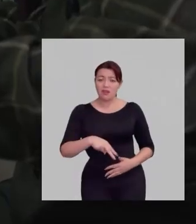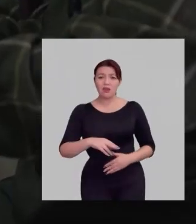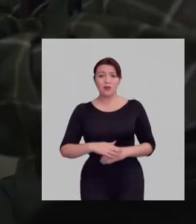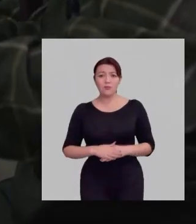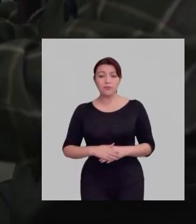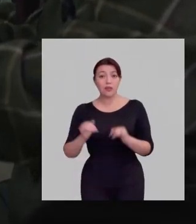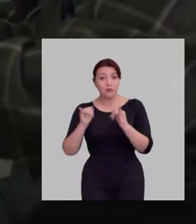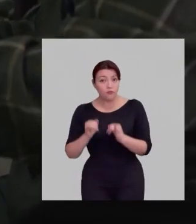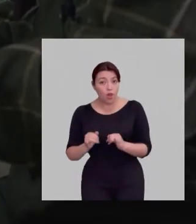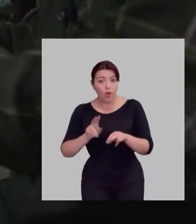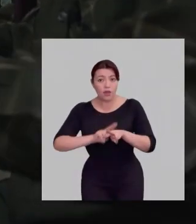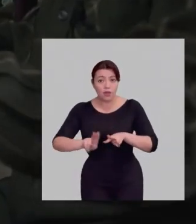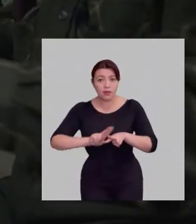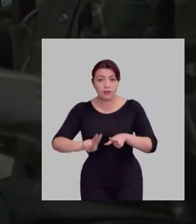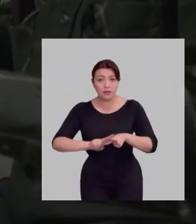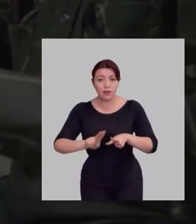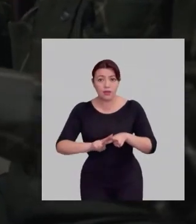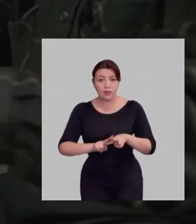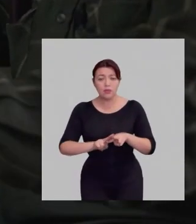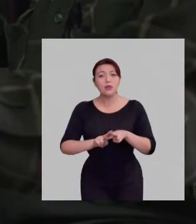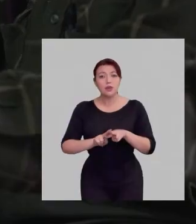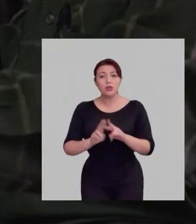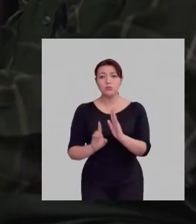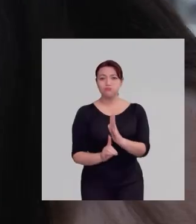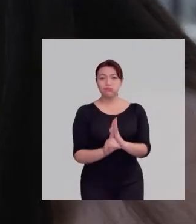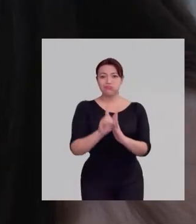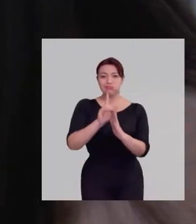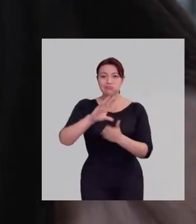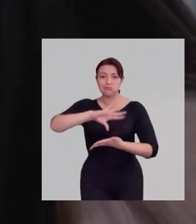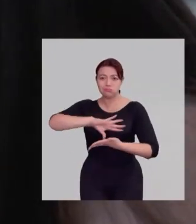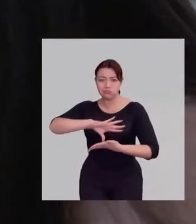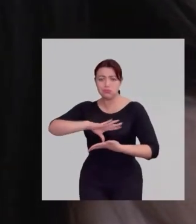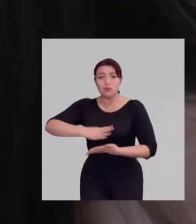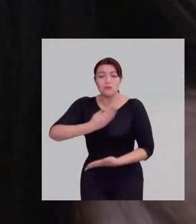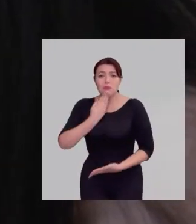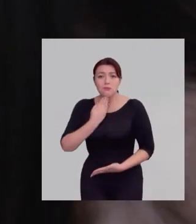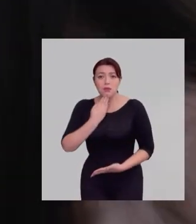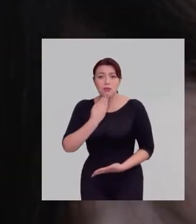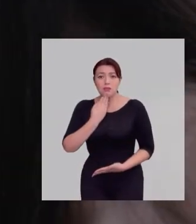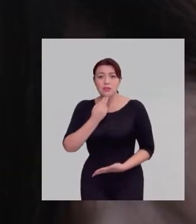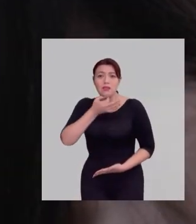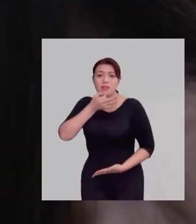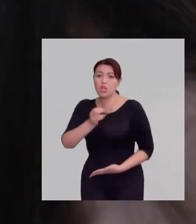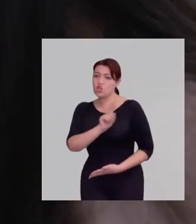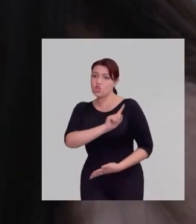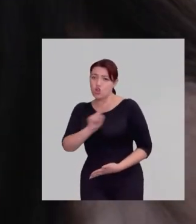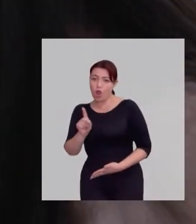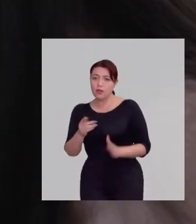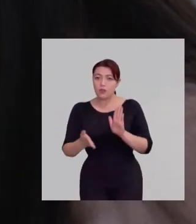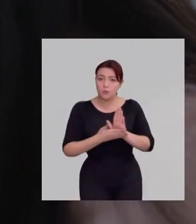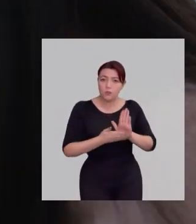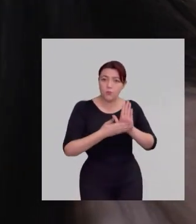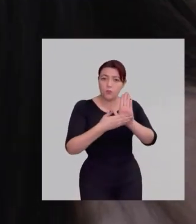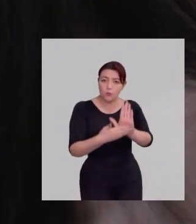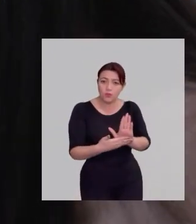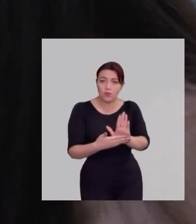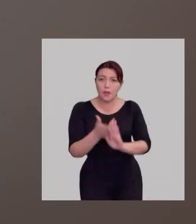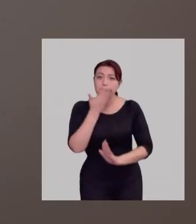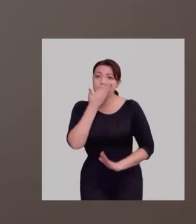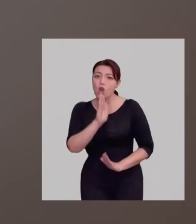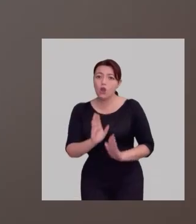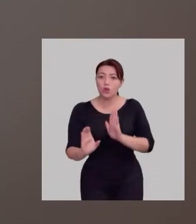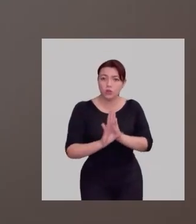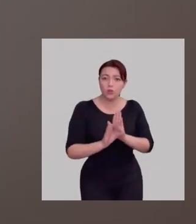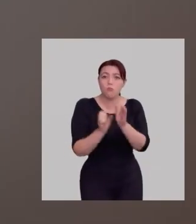La forma de hacerlo, seguir creciendo como país, es también decir que no a esta propuesta.